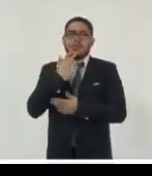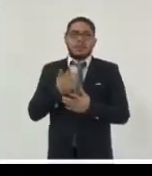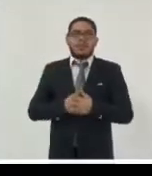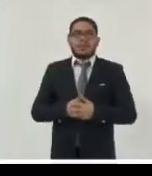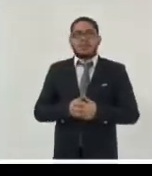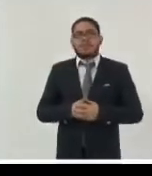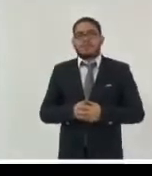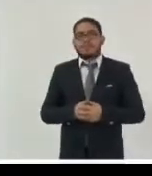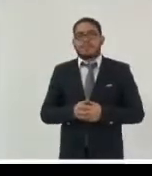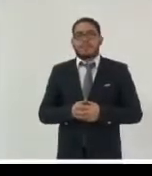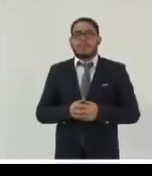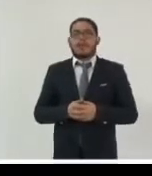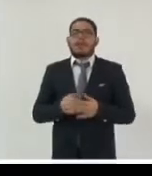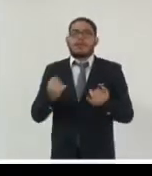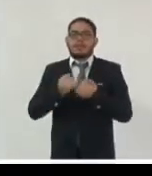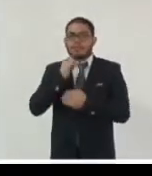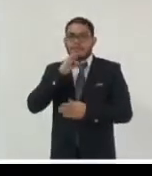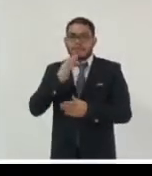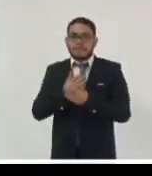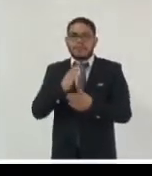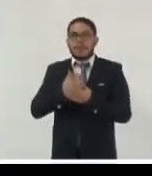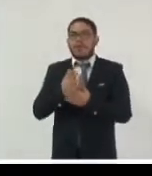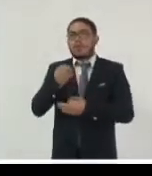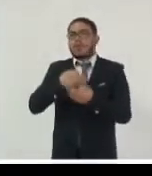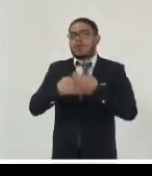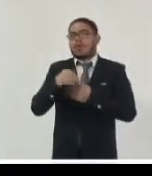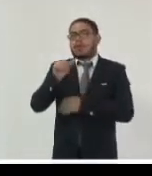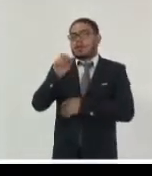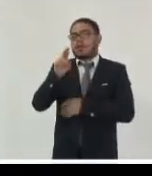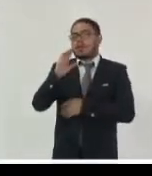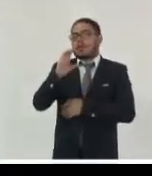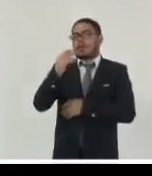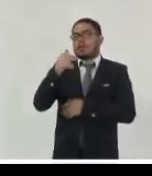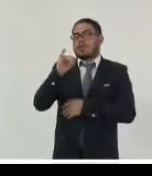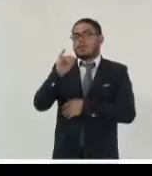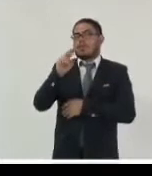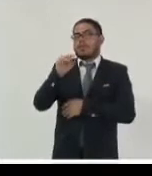esto es archivística pura entonces conclusión y ya